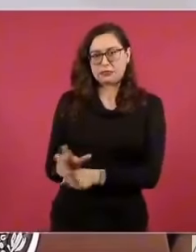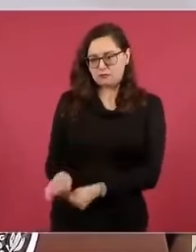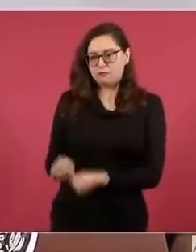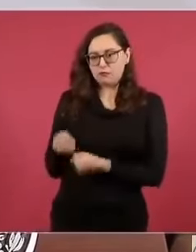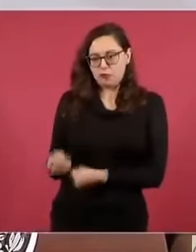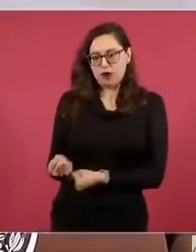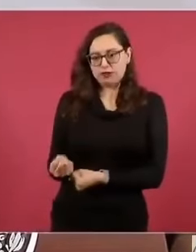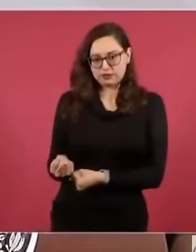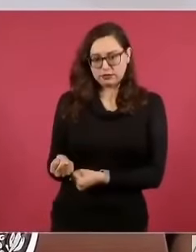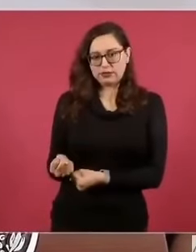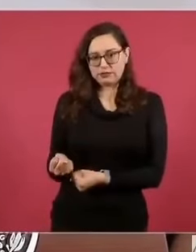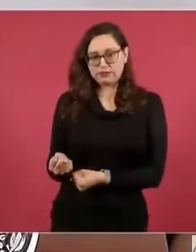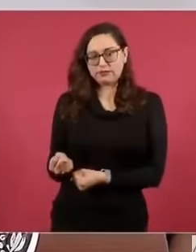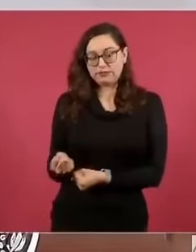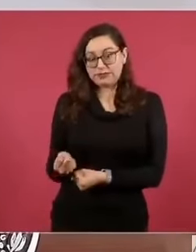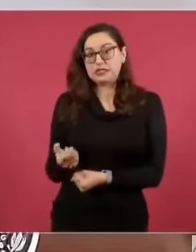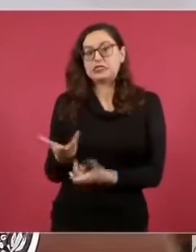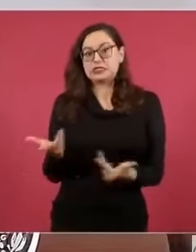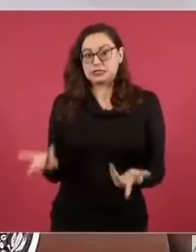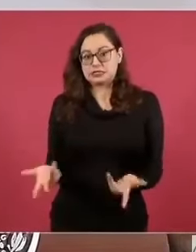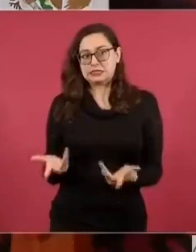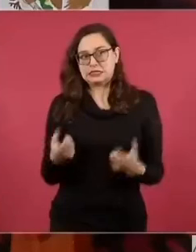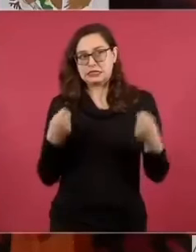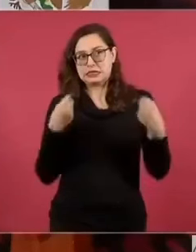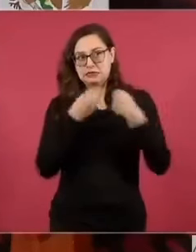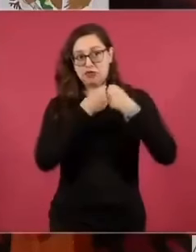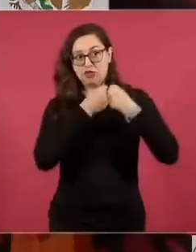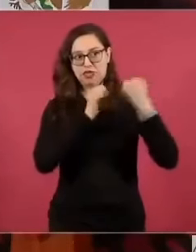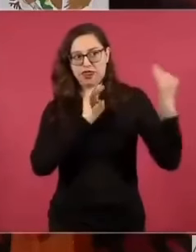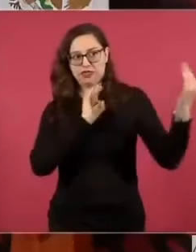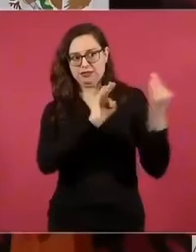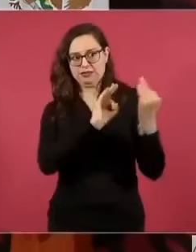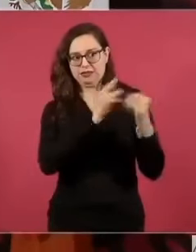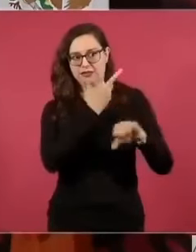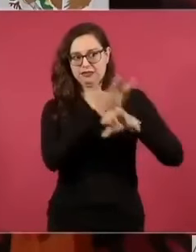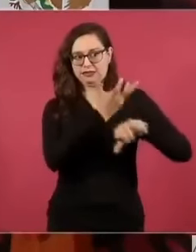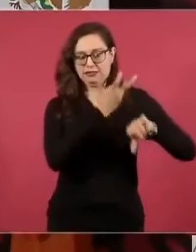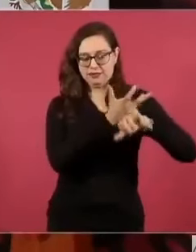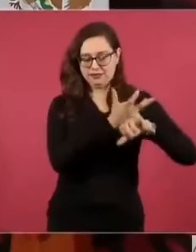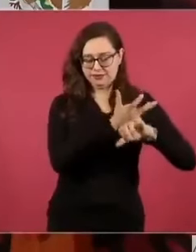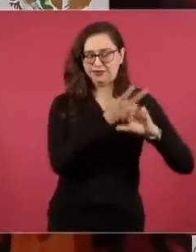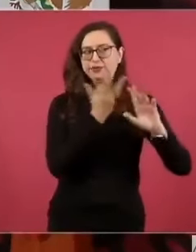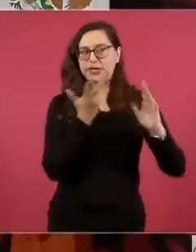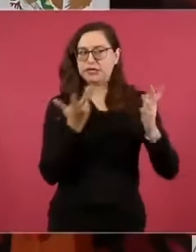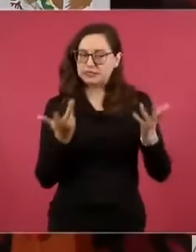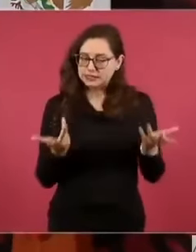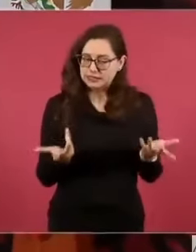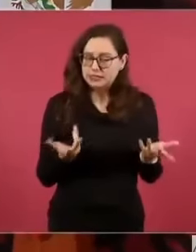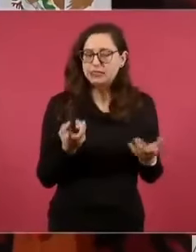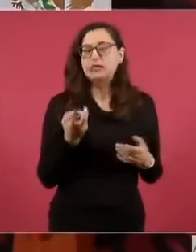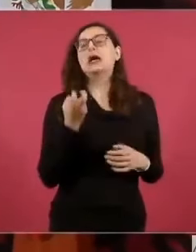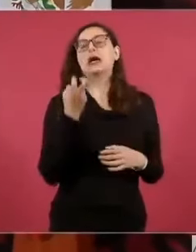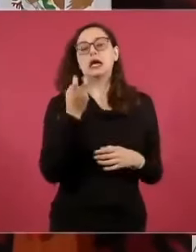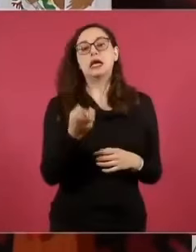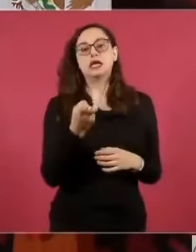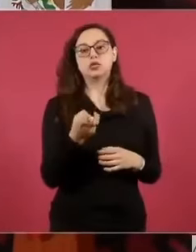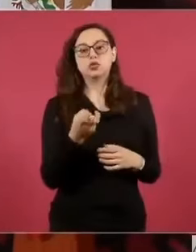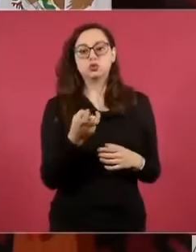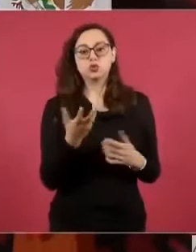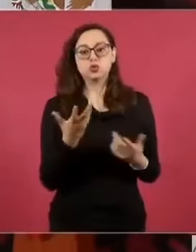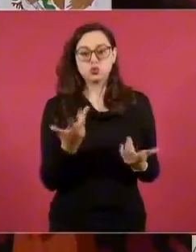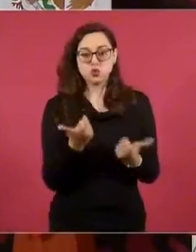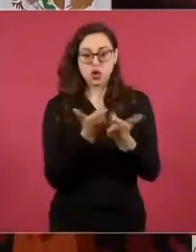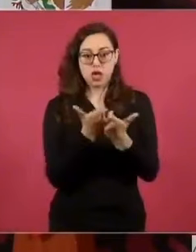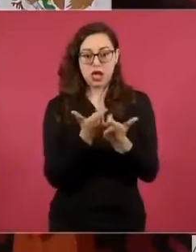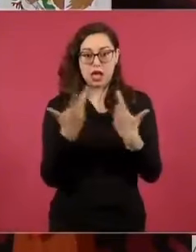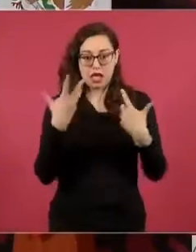Desde luego somos vecinos de Estados Unidos, hay integración